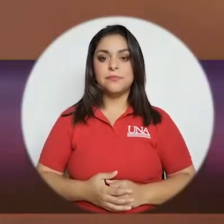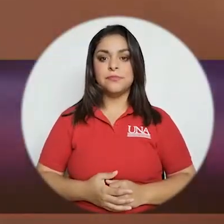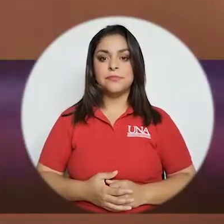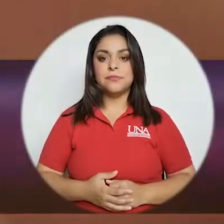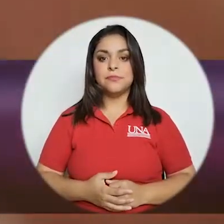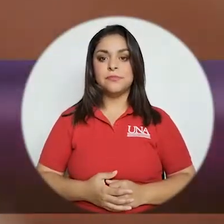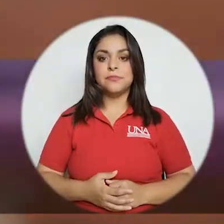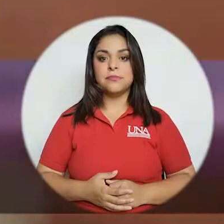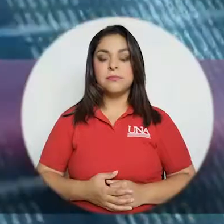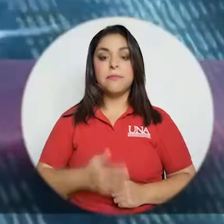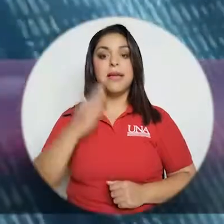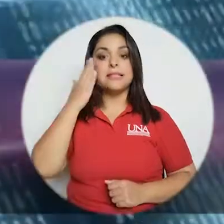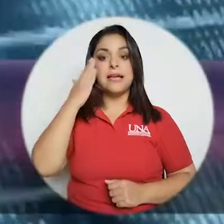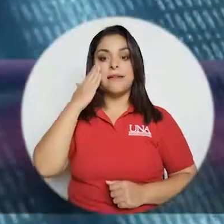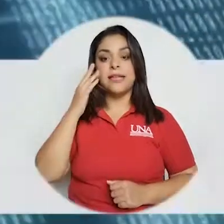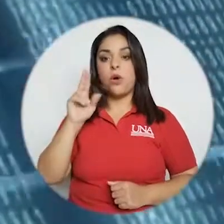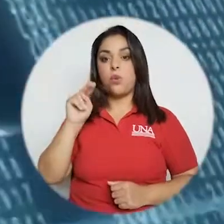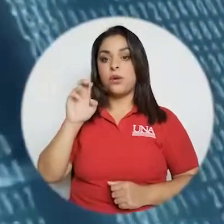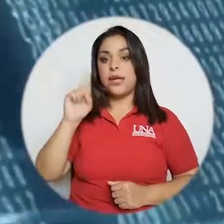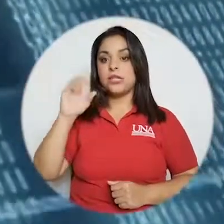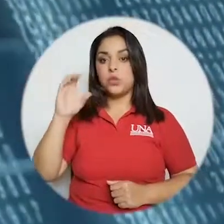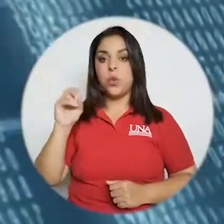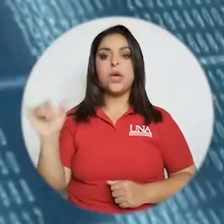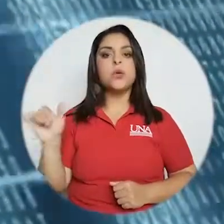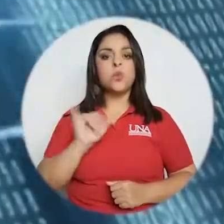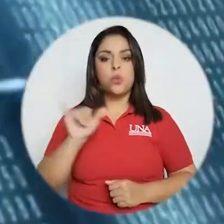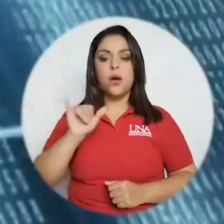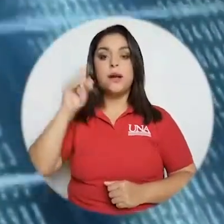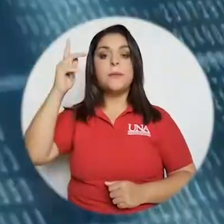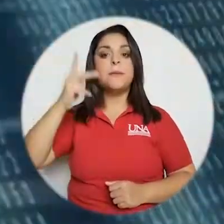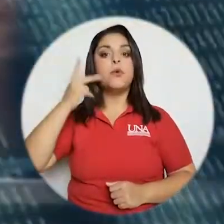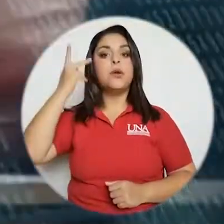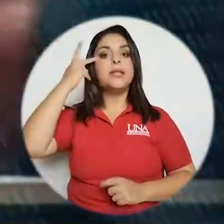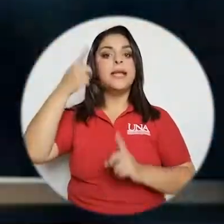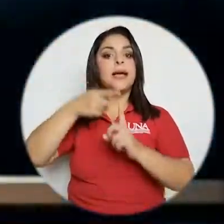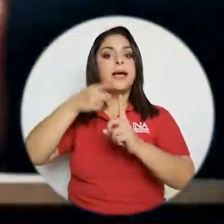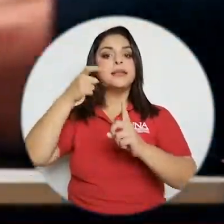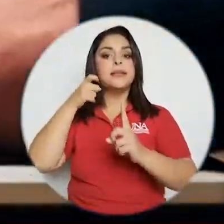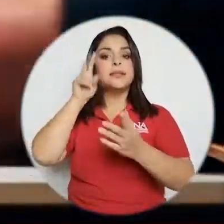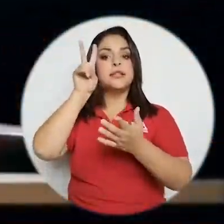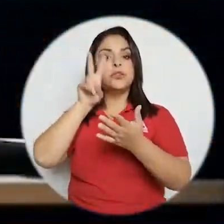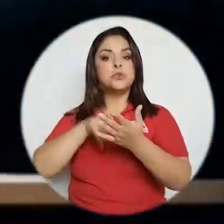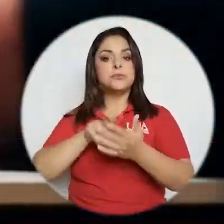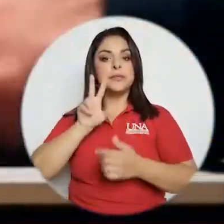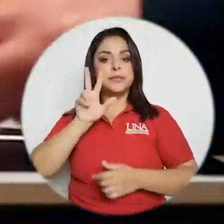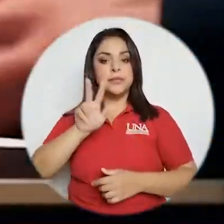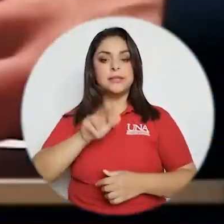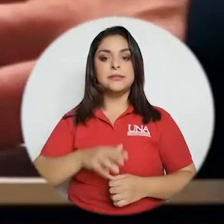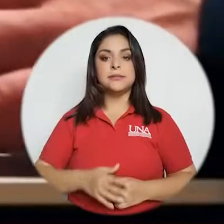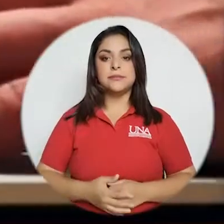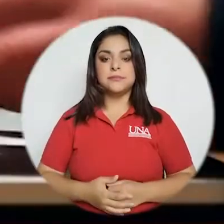que bueno podemos señalar que para UNESCO igual ha sido política desde el 2013